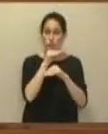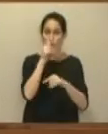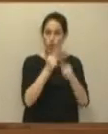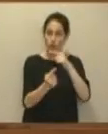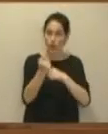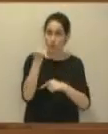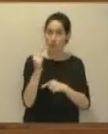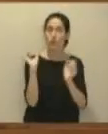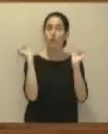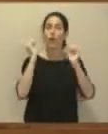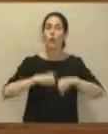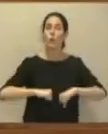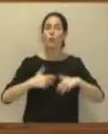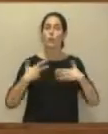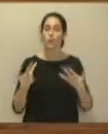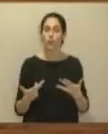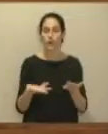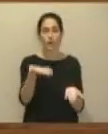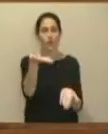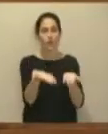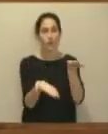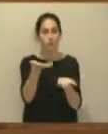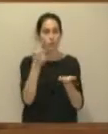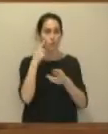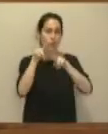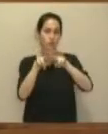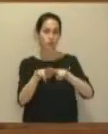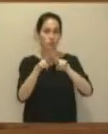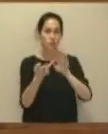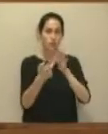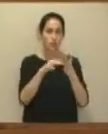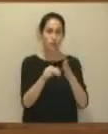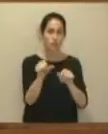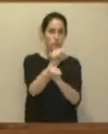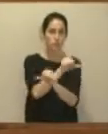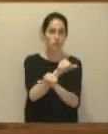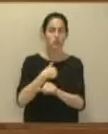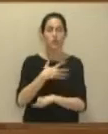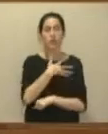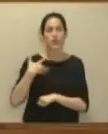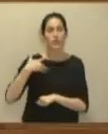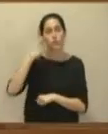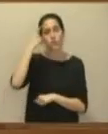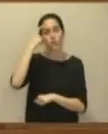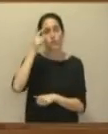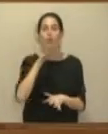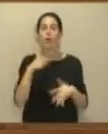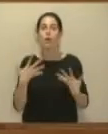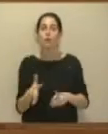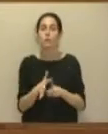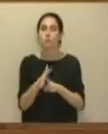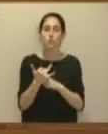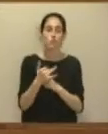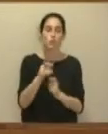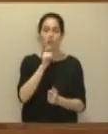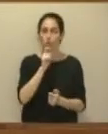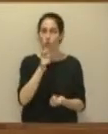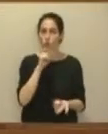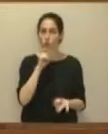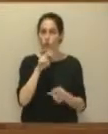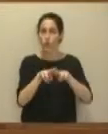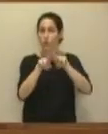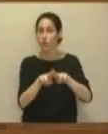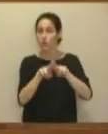había adoptado el acuerdo de proceder a la evaluación y revisión. Bueno, pues queremos saber en qué situación se encuentra esa